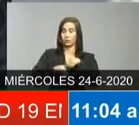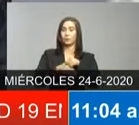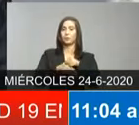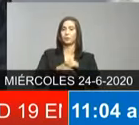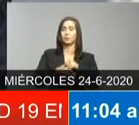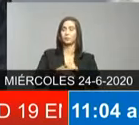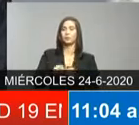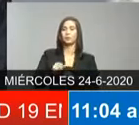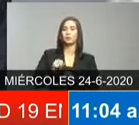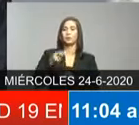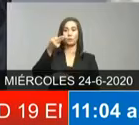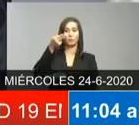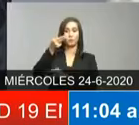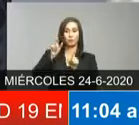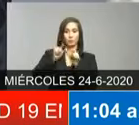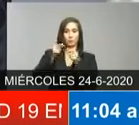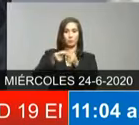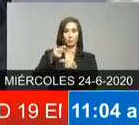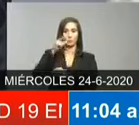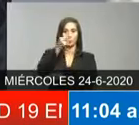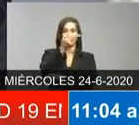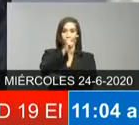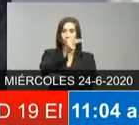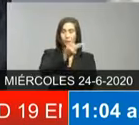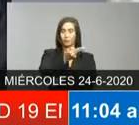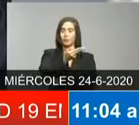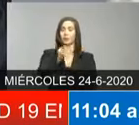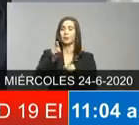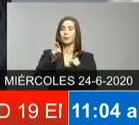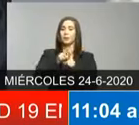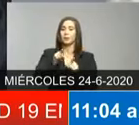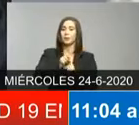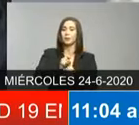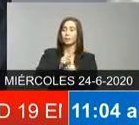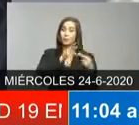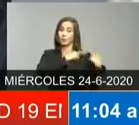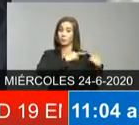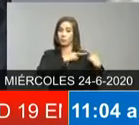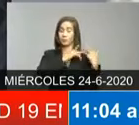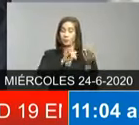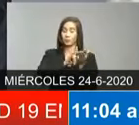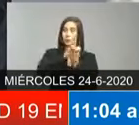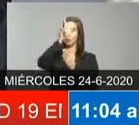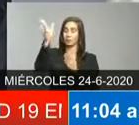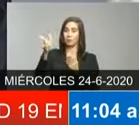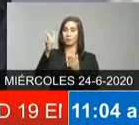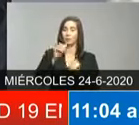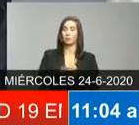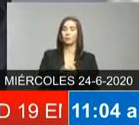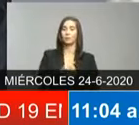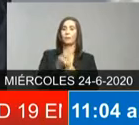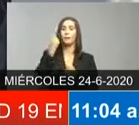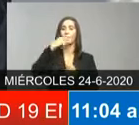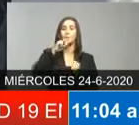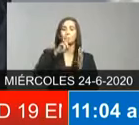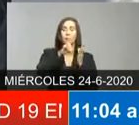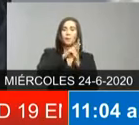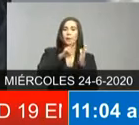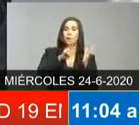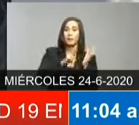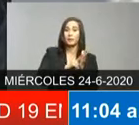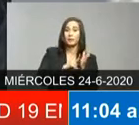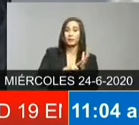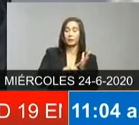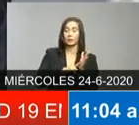tienen que ver con la circulación aérea en el país el protocolo de manejo ya